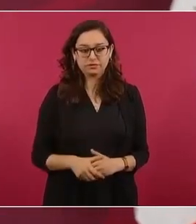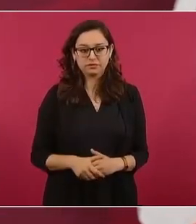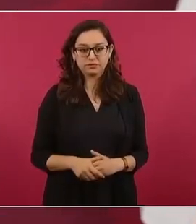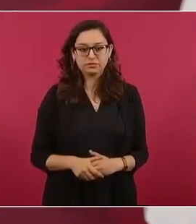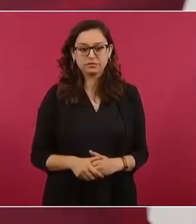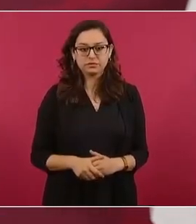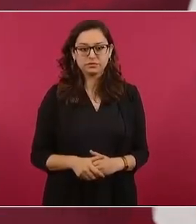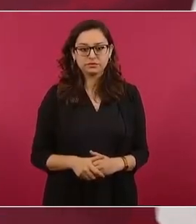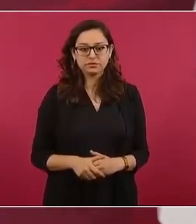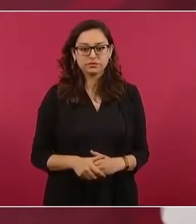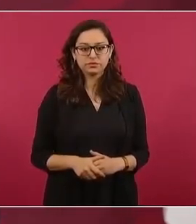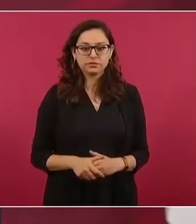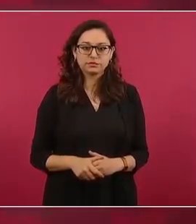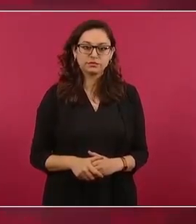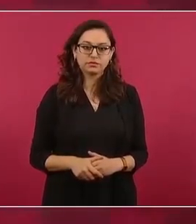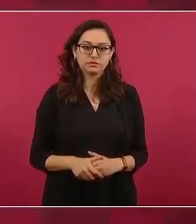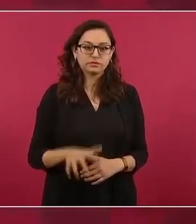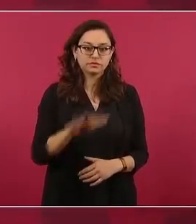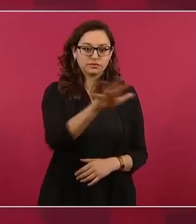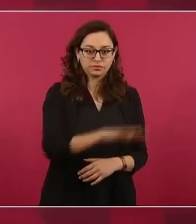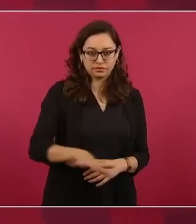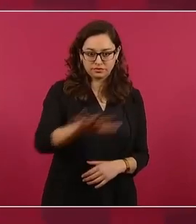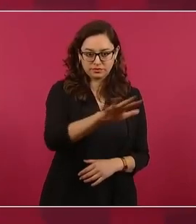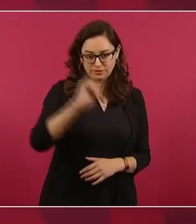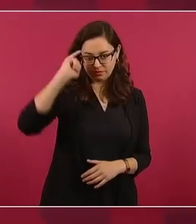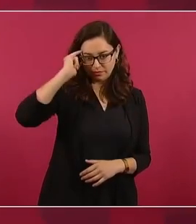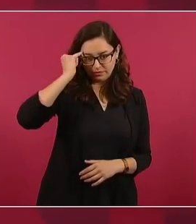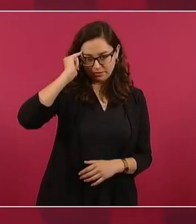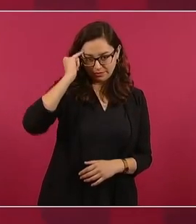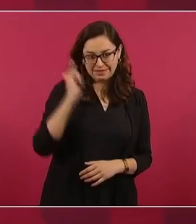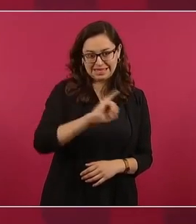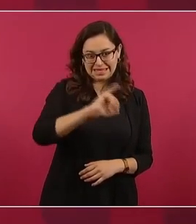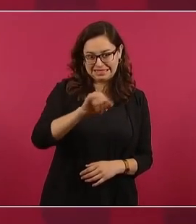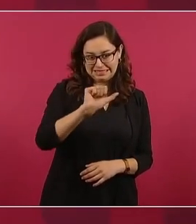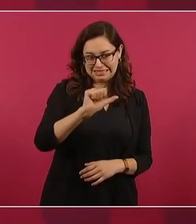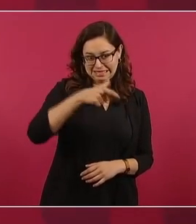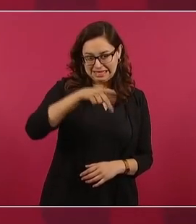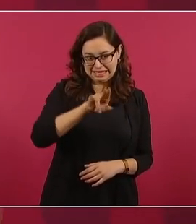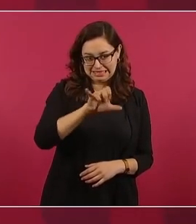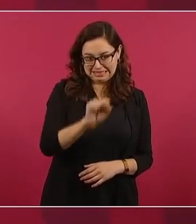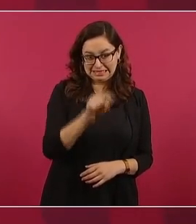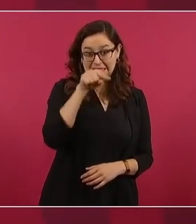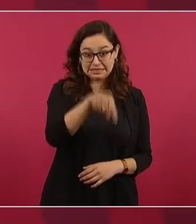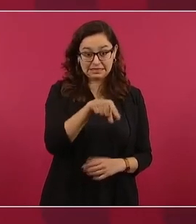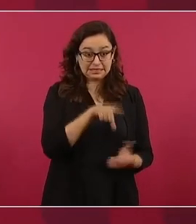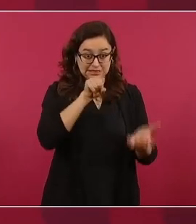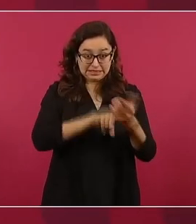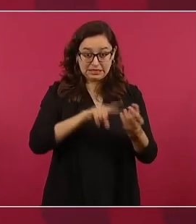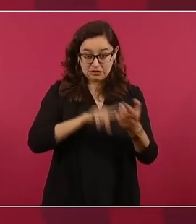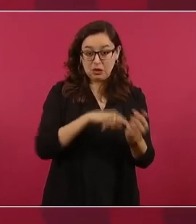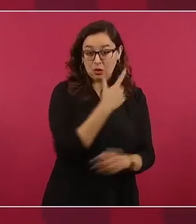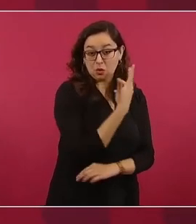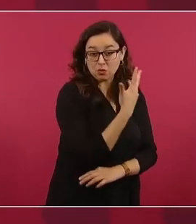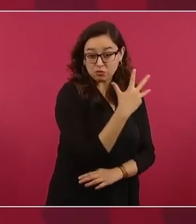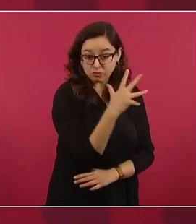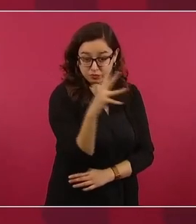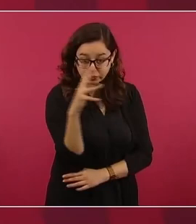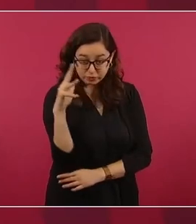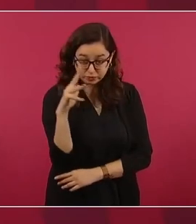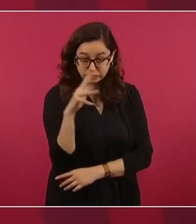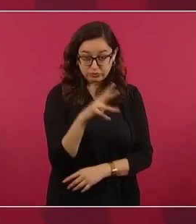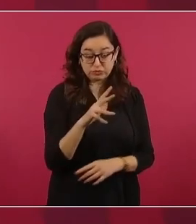santuarios de los yaquis, donde sólo las